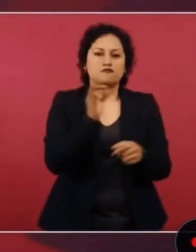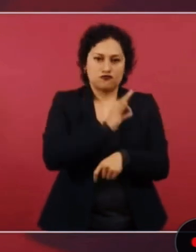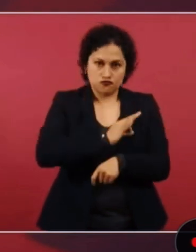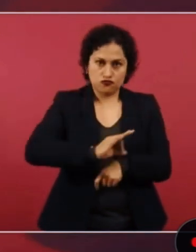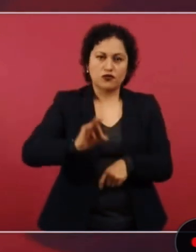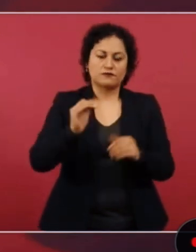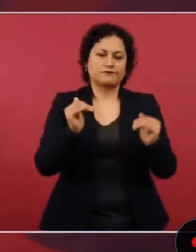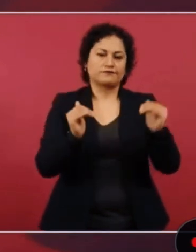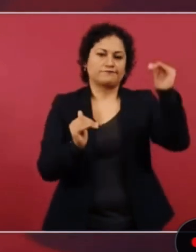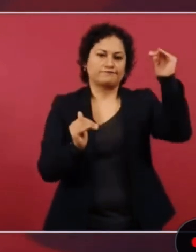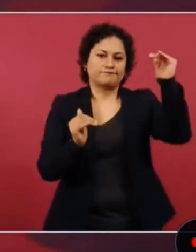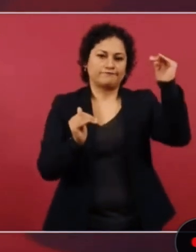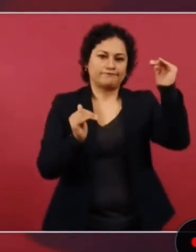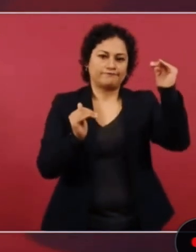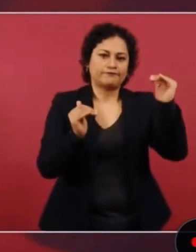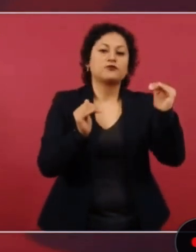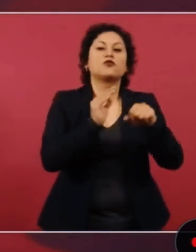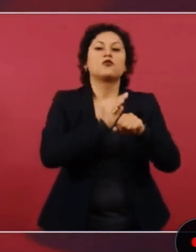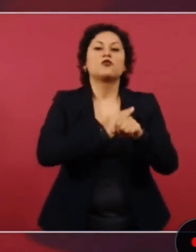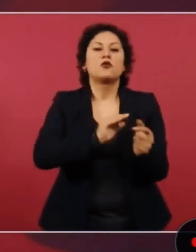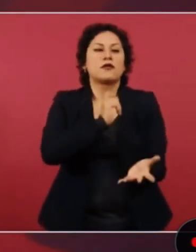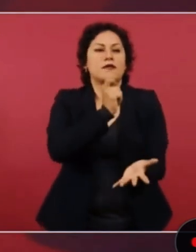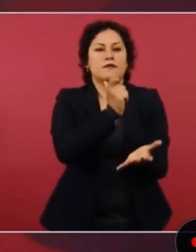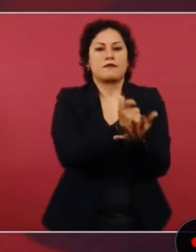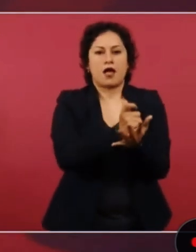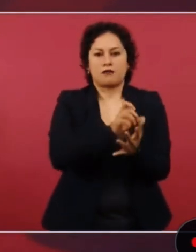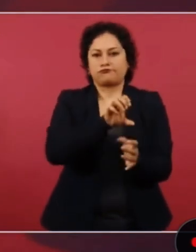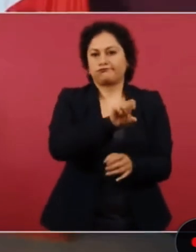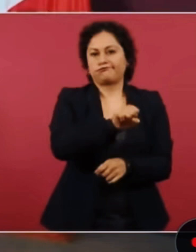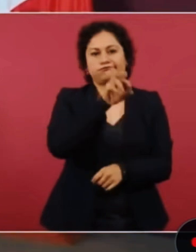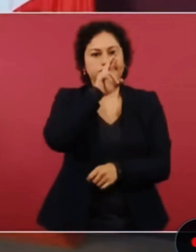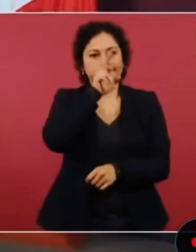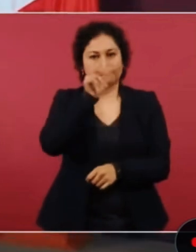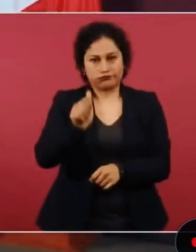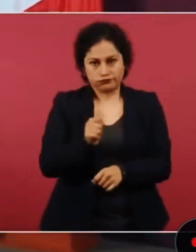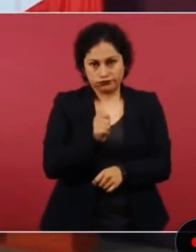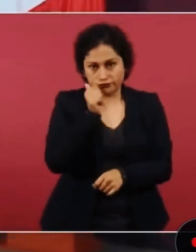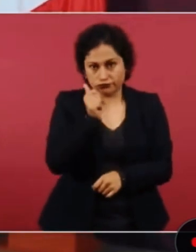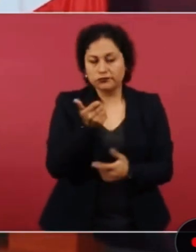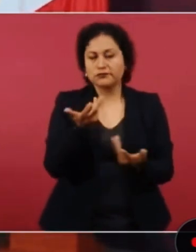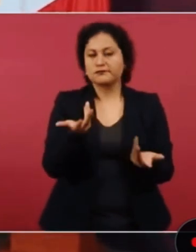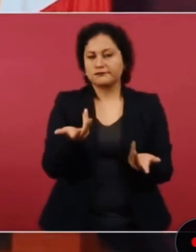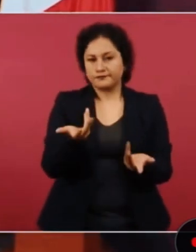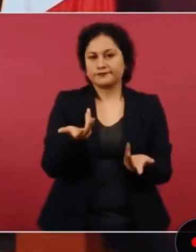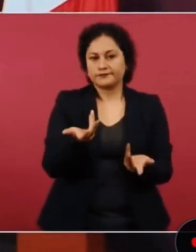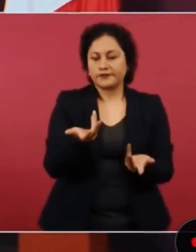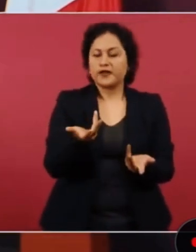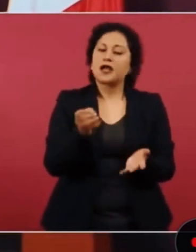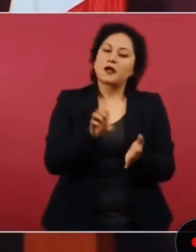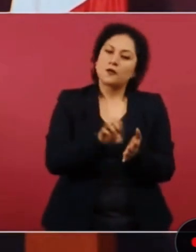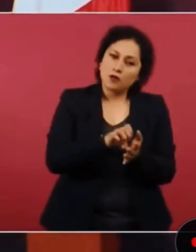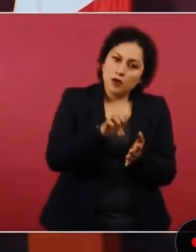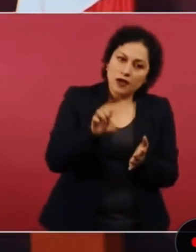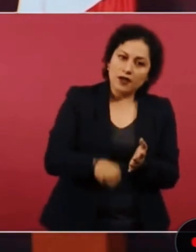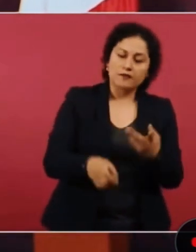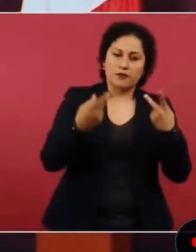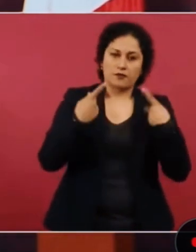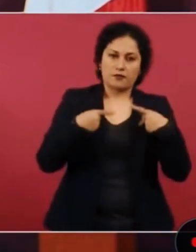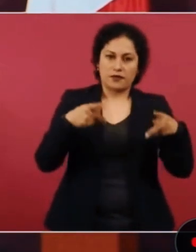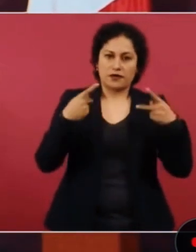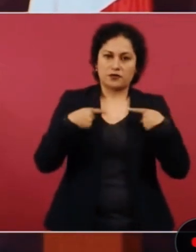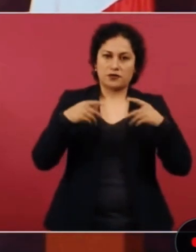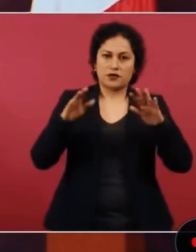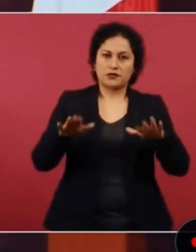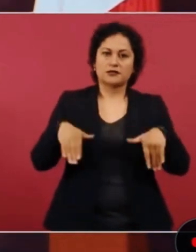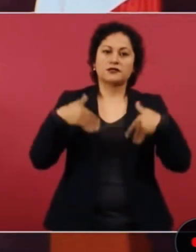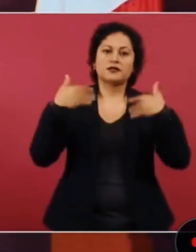puede afectar a quienes exportan por el